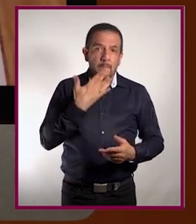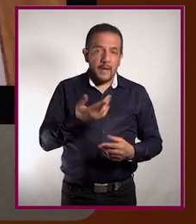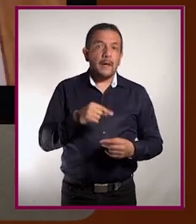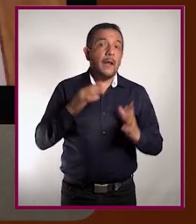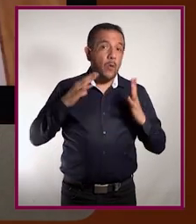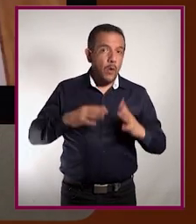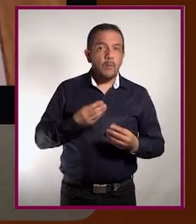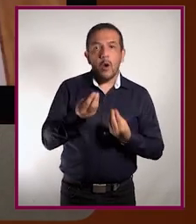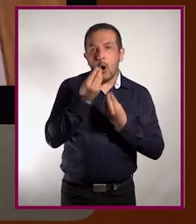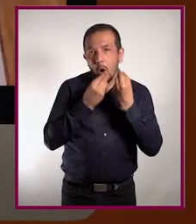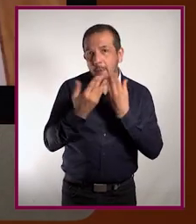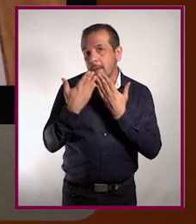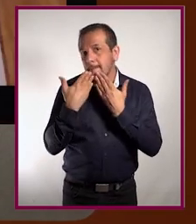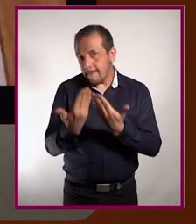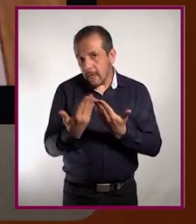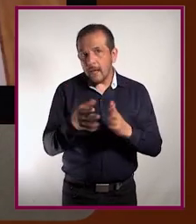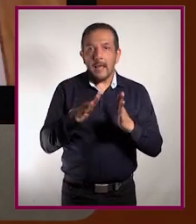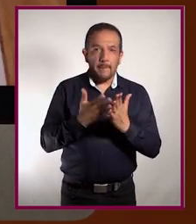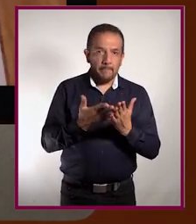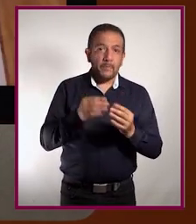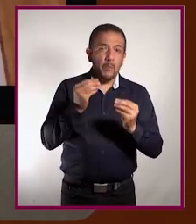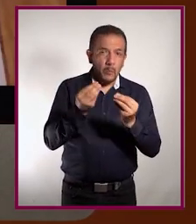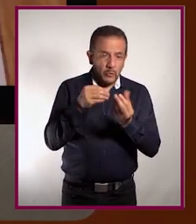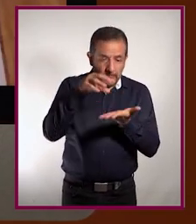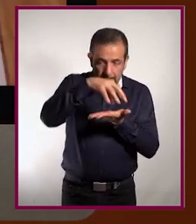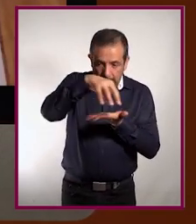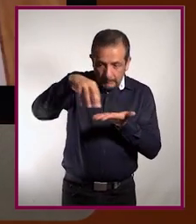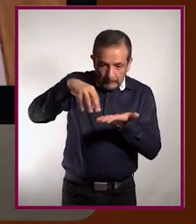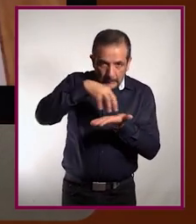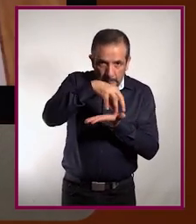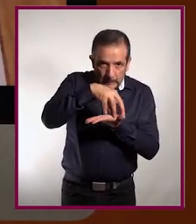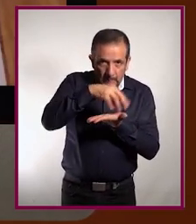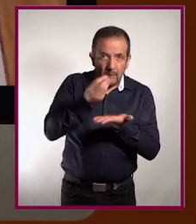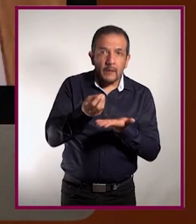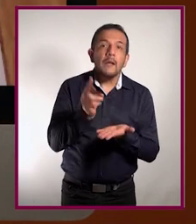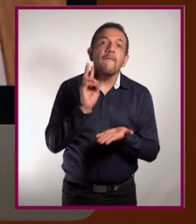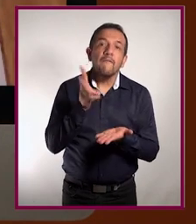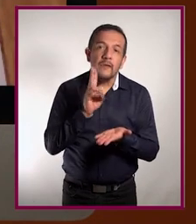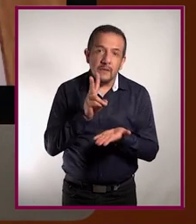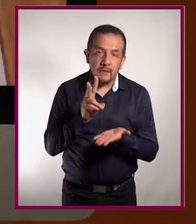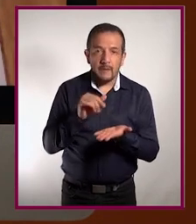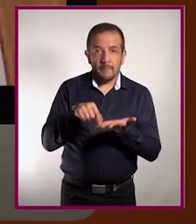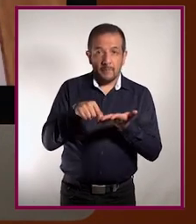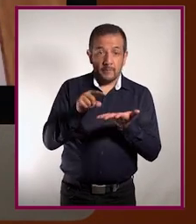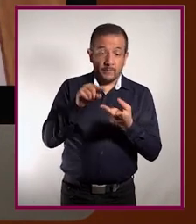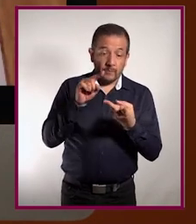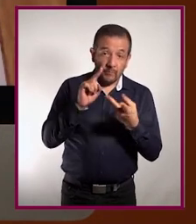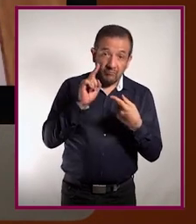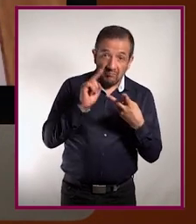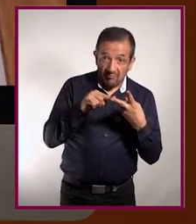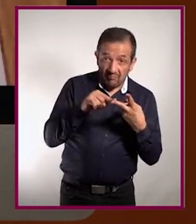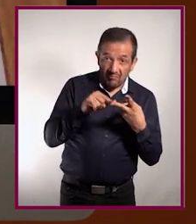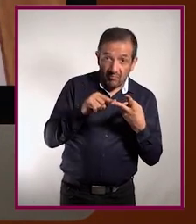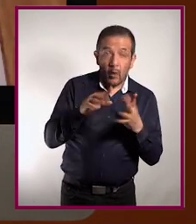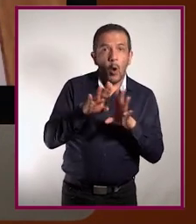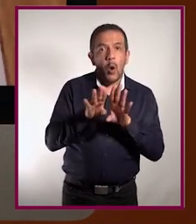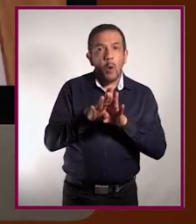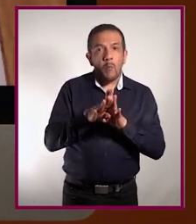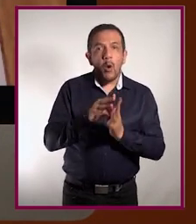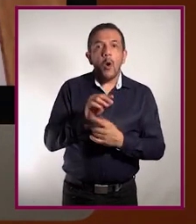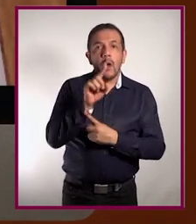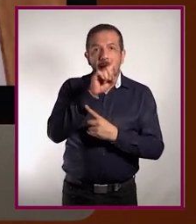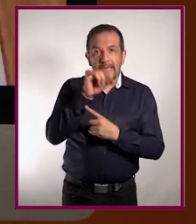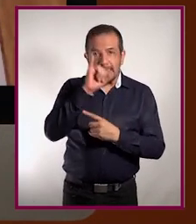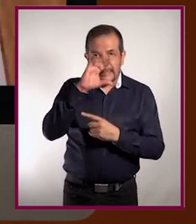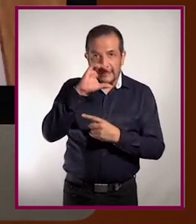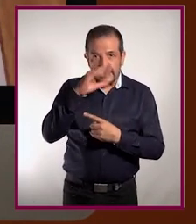alimentación balanceada que contenga una buena cantidad, por ejemplo, de vitaminas, de algunos elementos como es